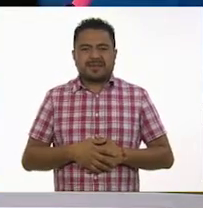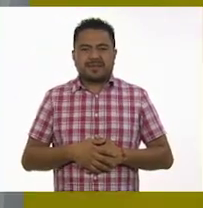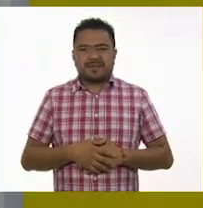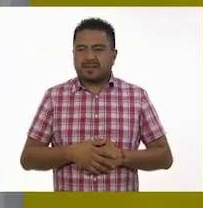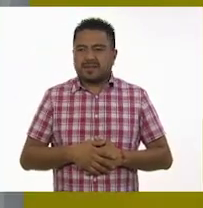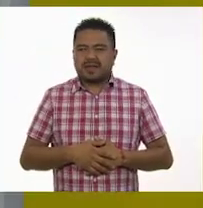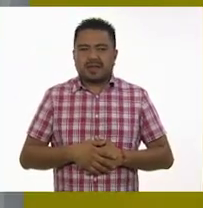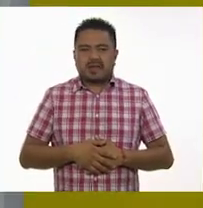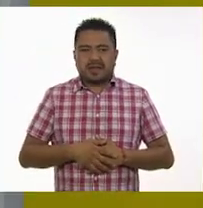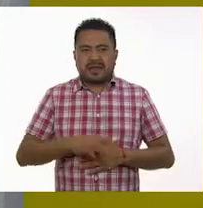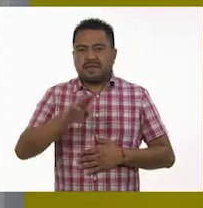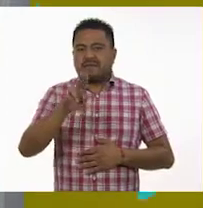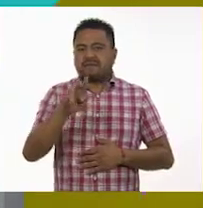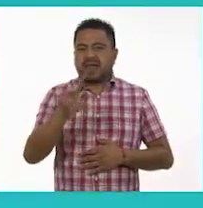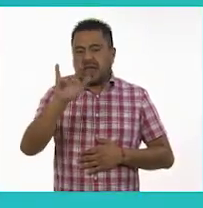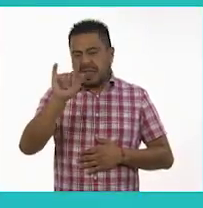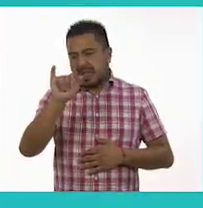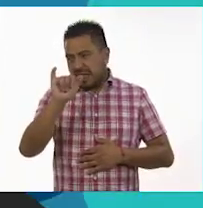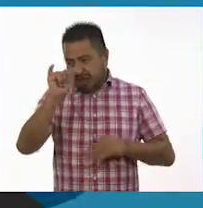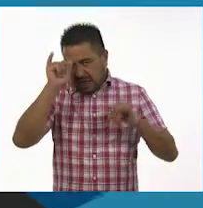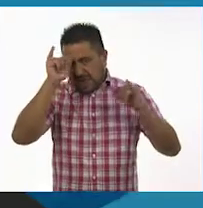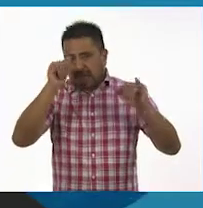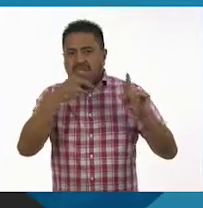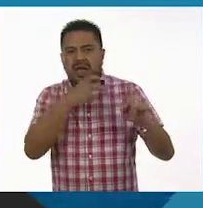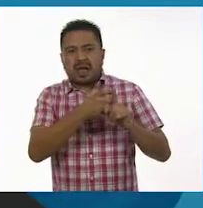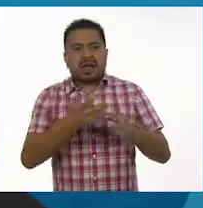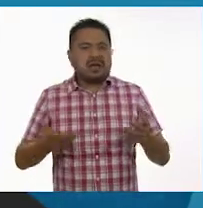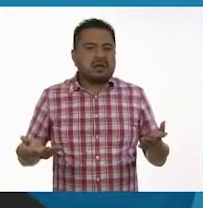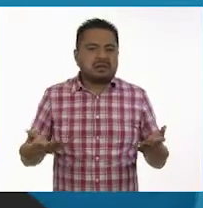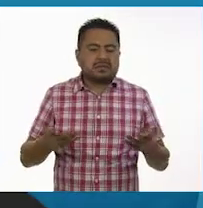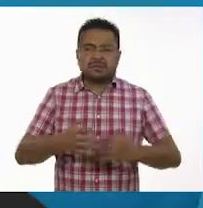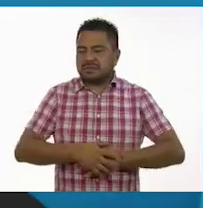La vaca. La vaca.